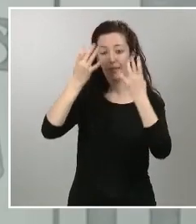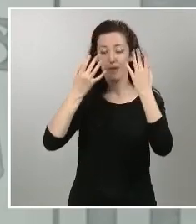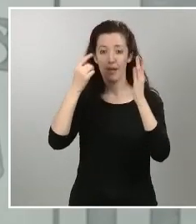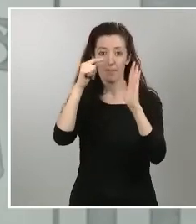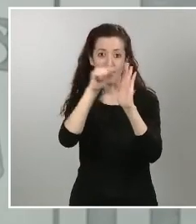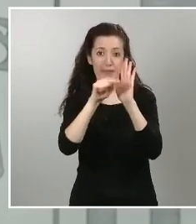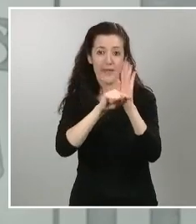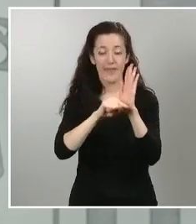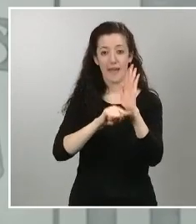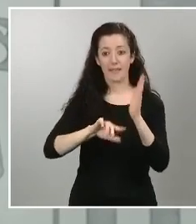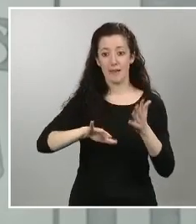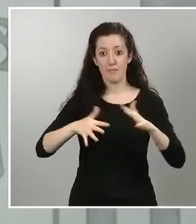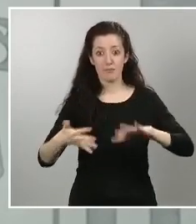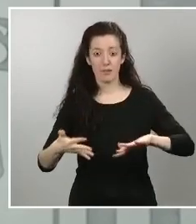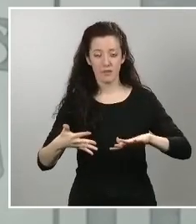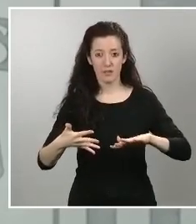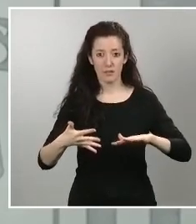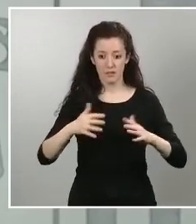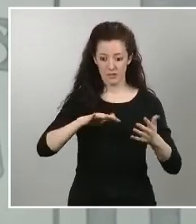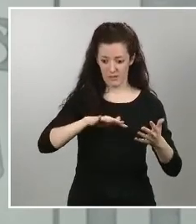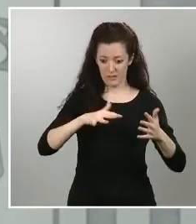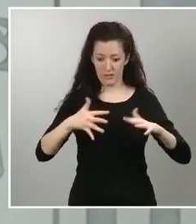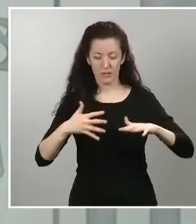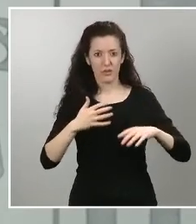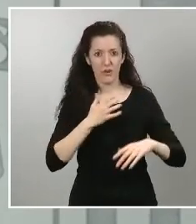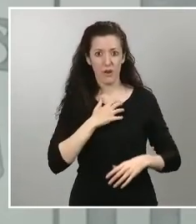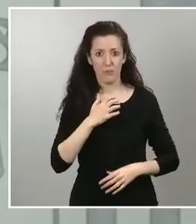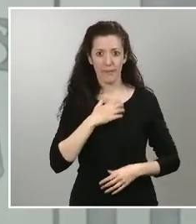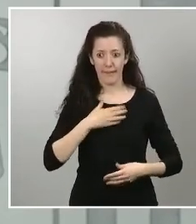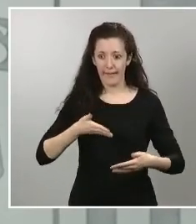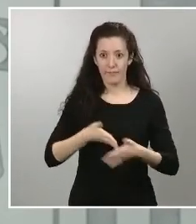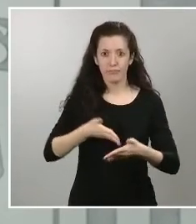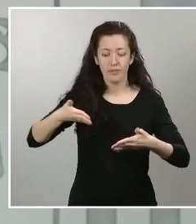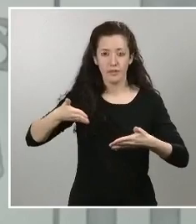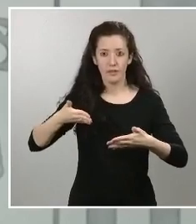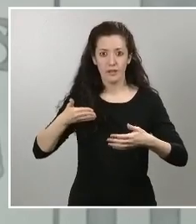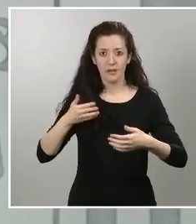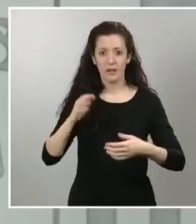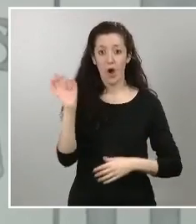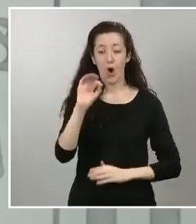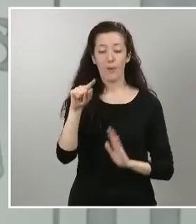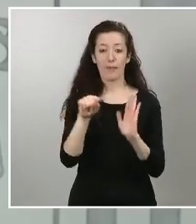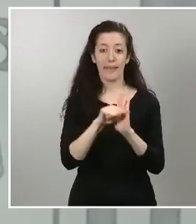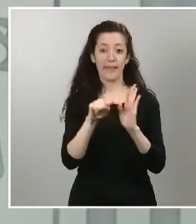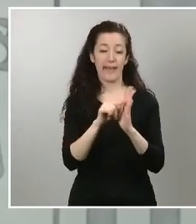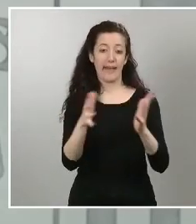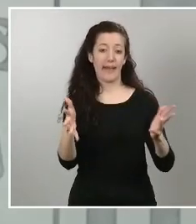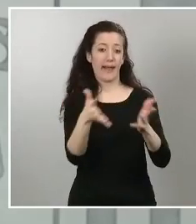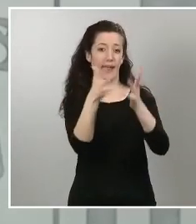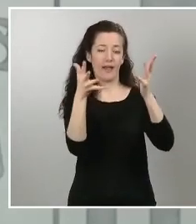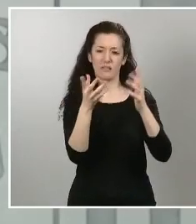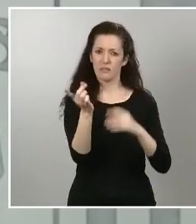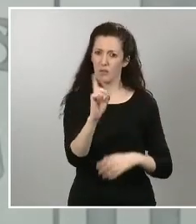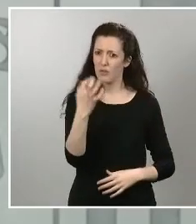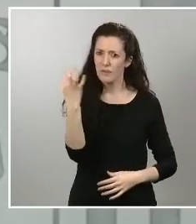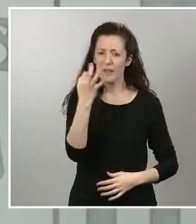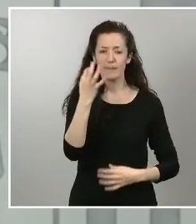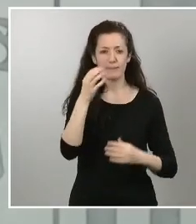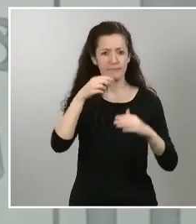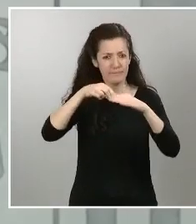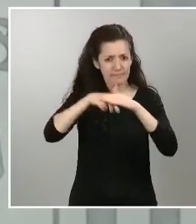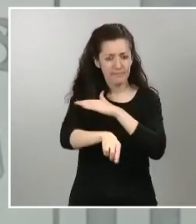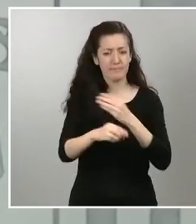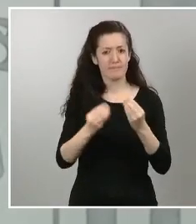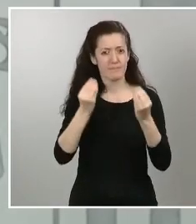o si no somos capaces de llevarlo al máximo de su profundidad para que entre todos seamos capaces de combatir también